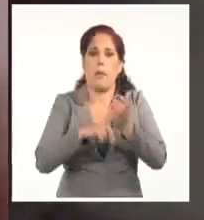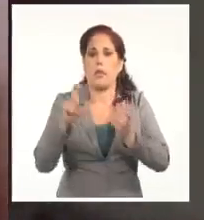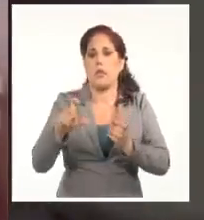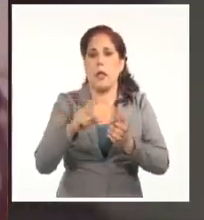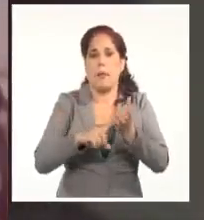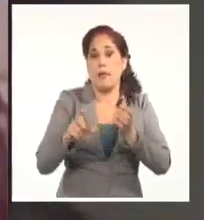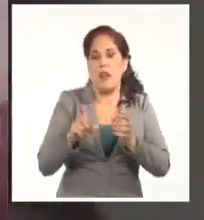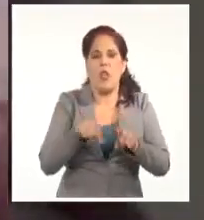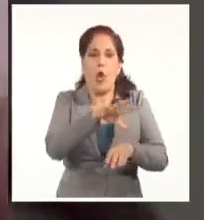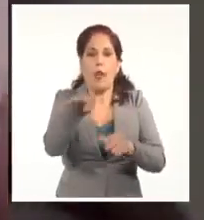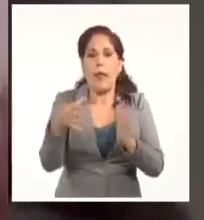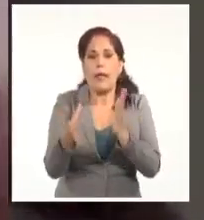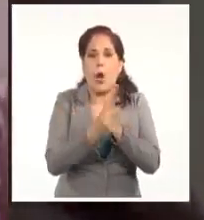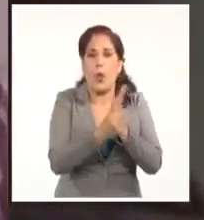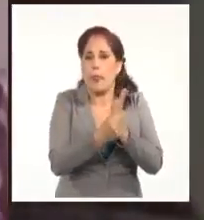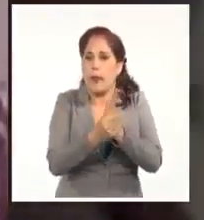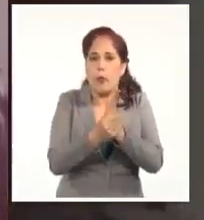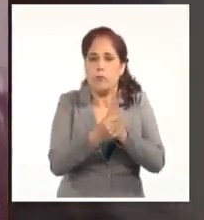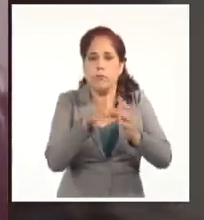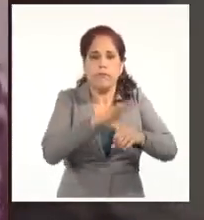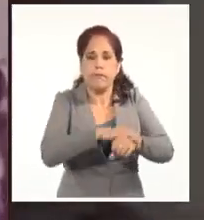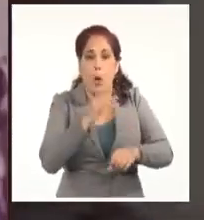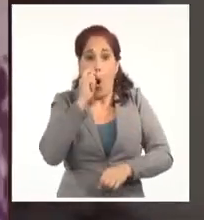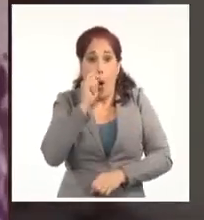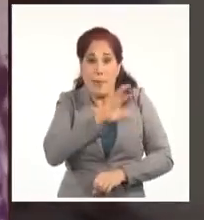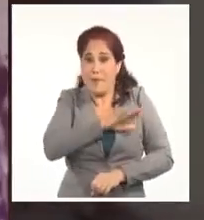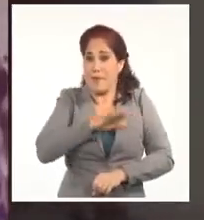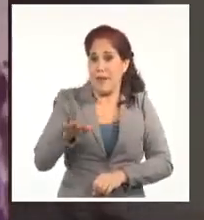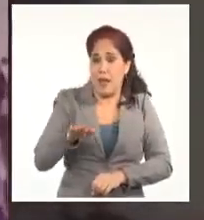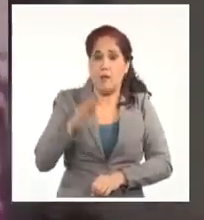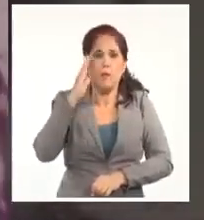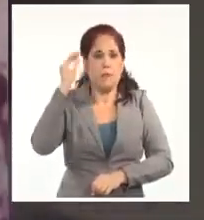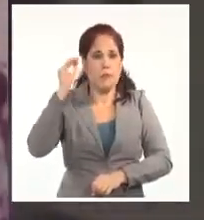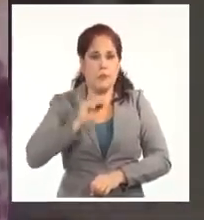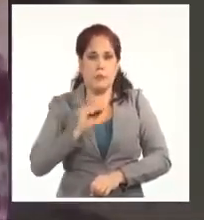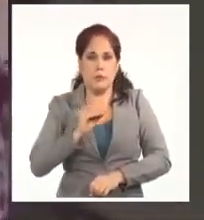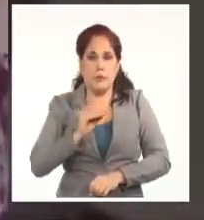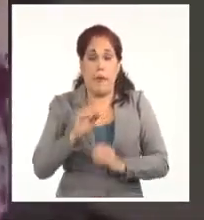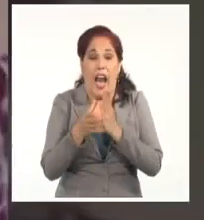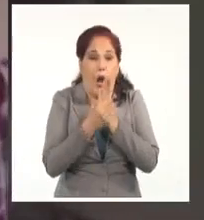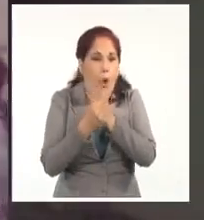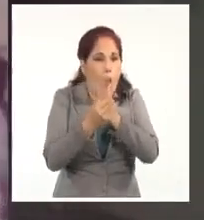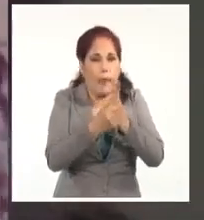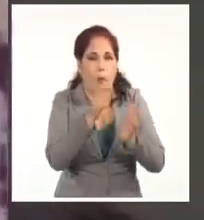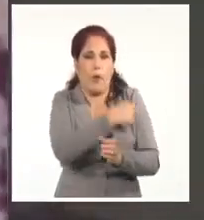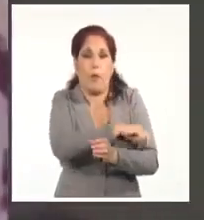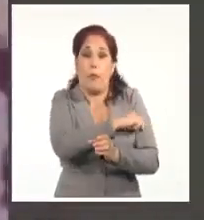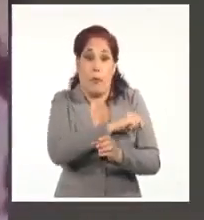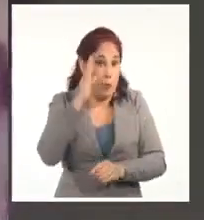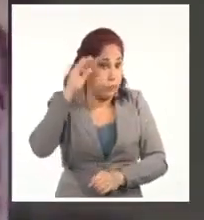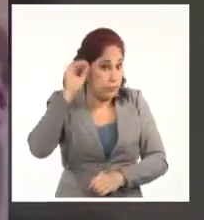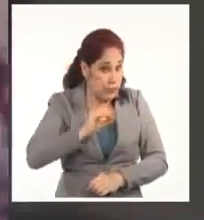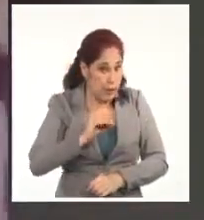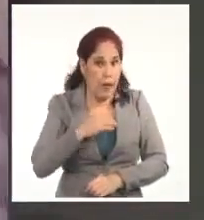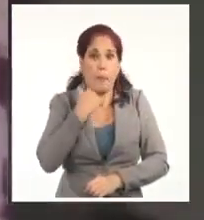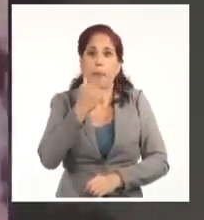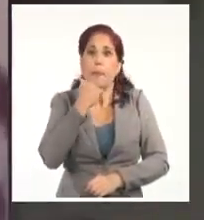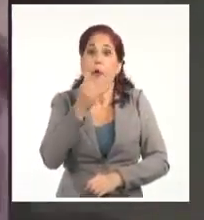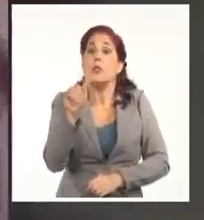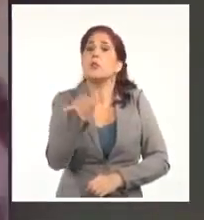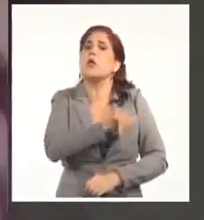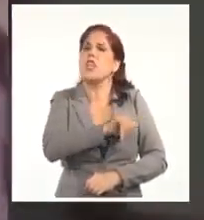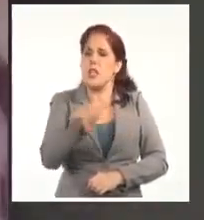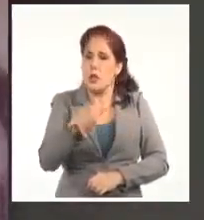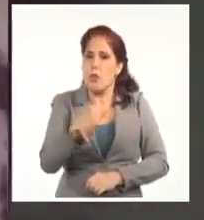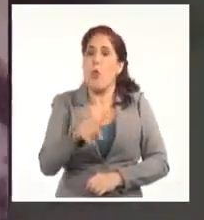sabe dónde lo tienen, pero ya el hombre está escondido por el pueblo. Y la policía está